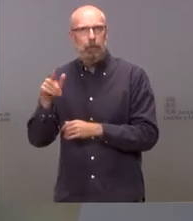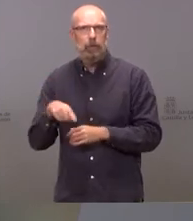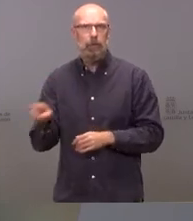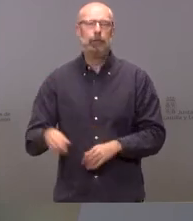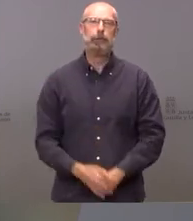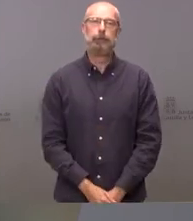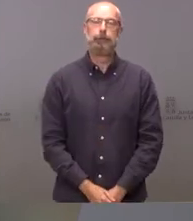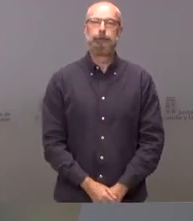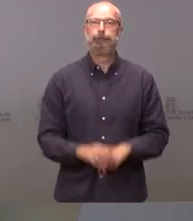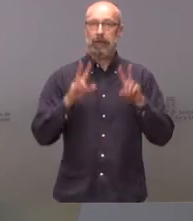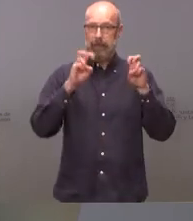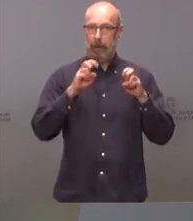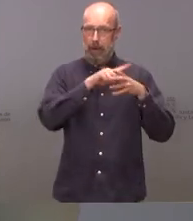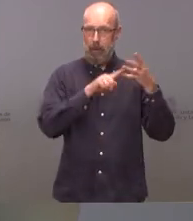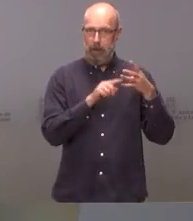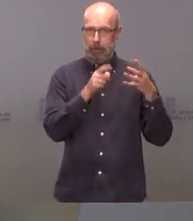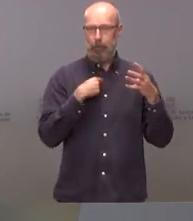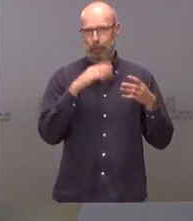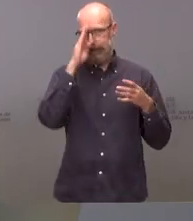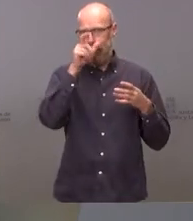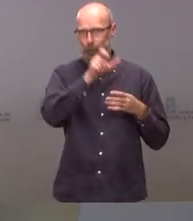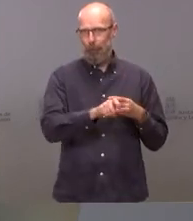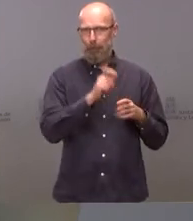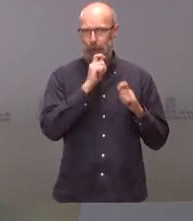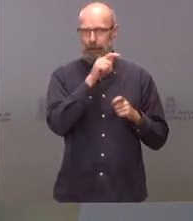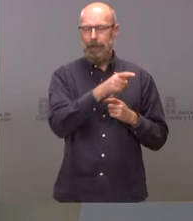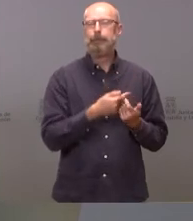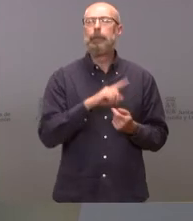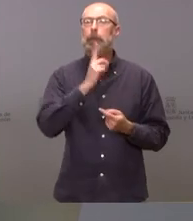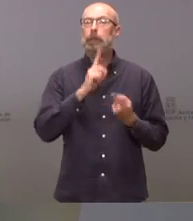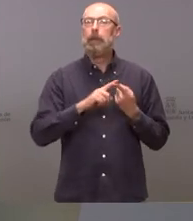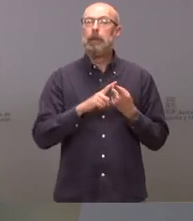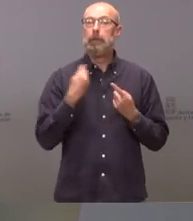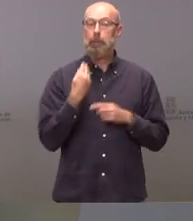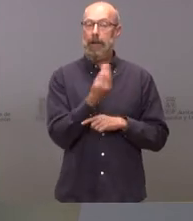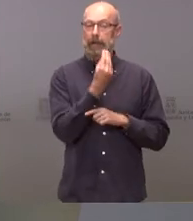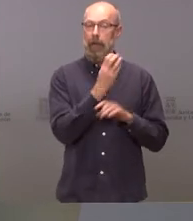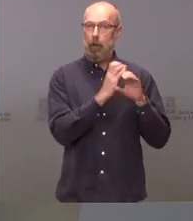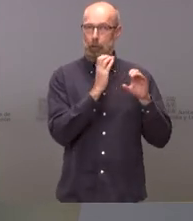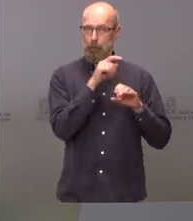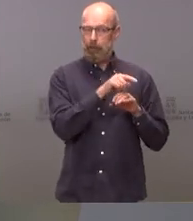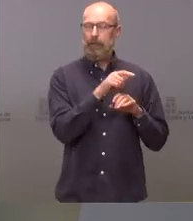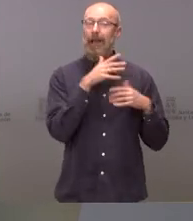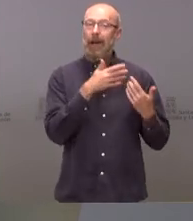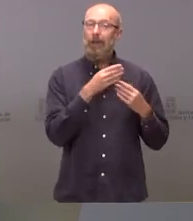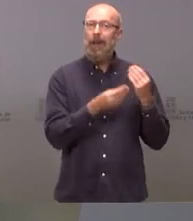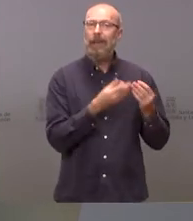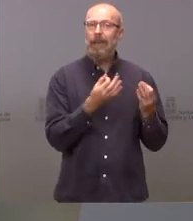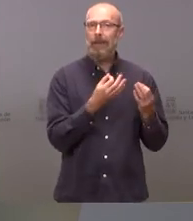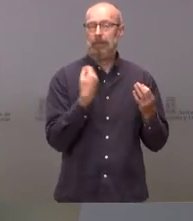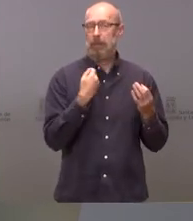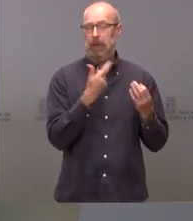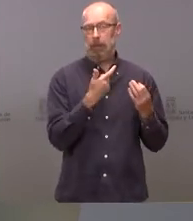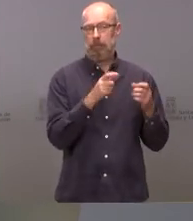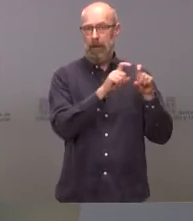temas primero saludar a León primero estación de autobuses ahora mismo lo que se está haciendo es con la concesionaria